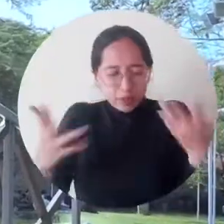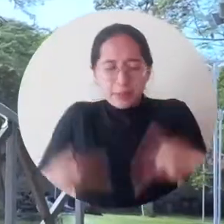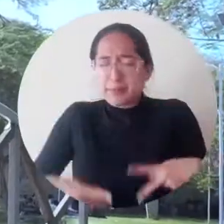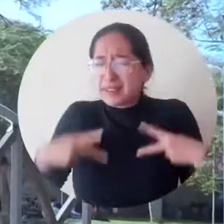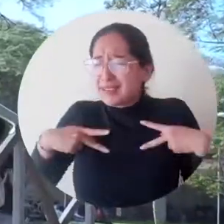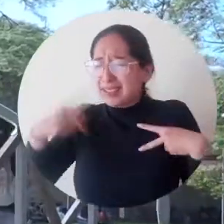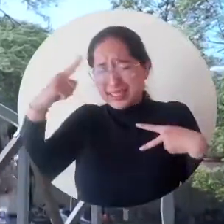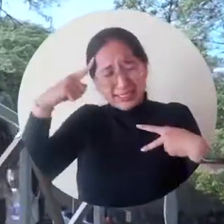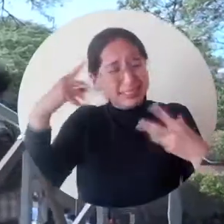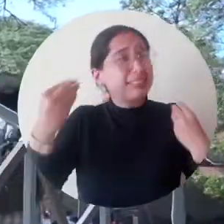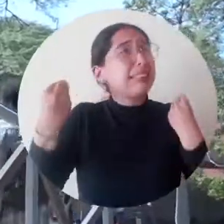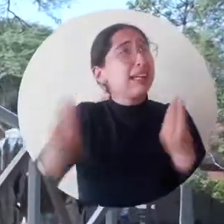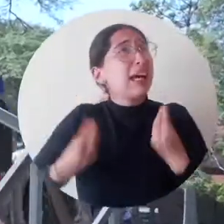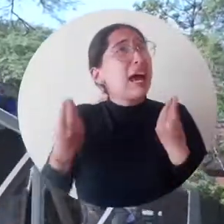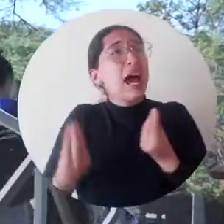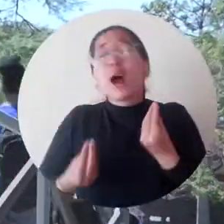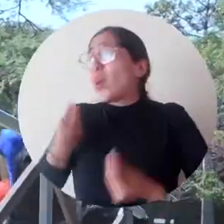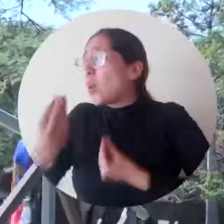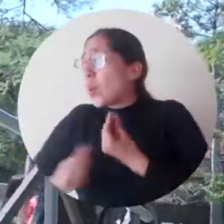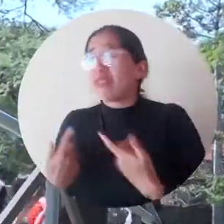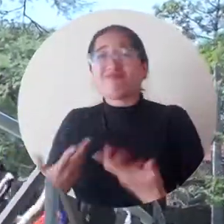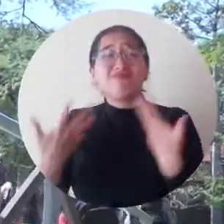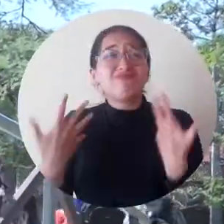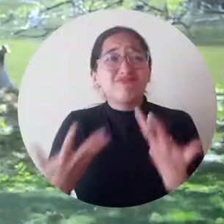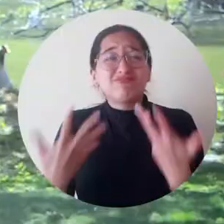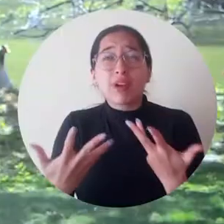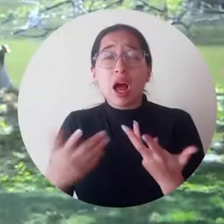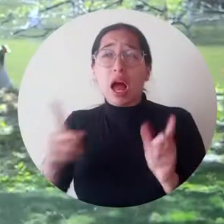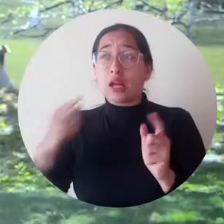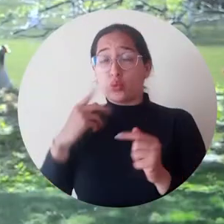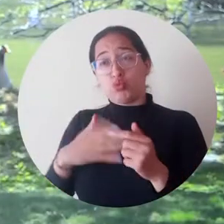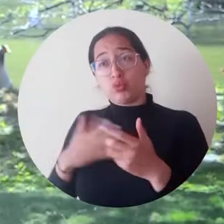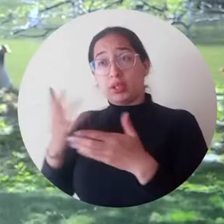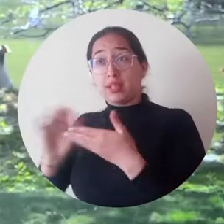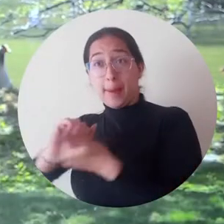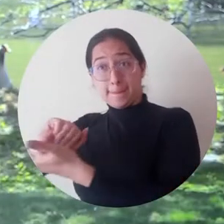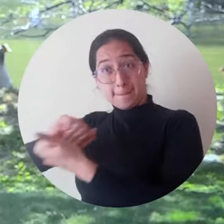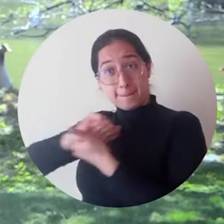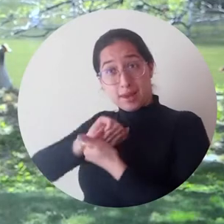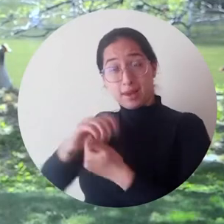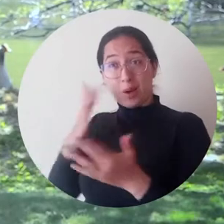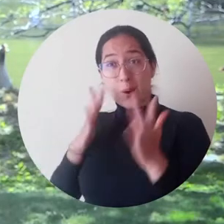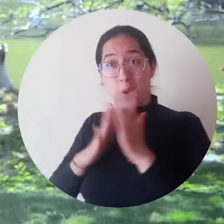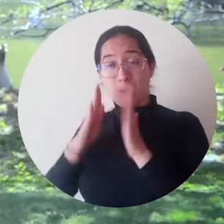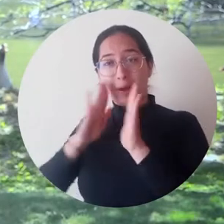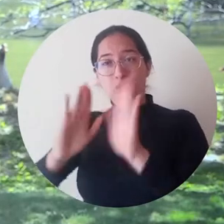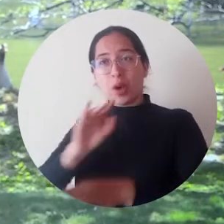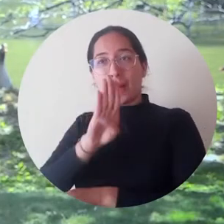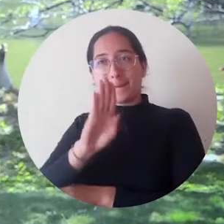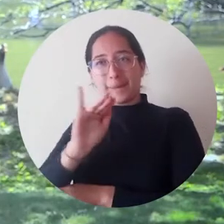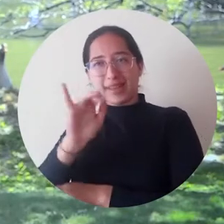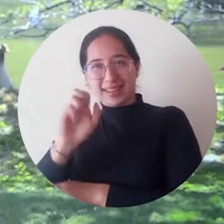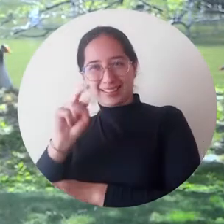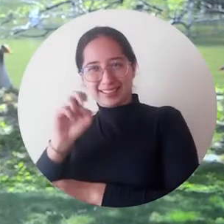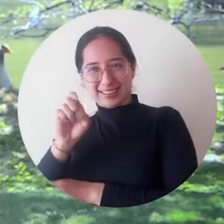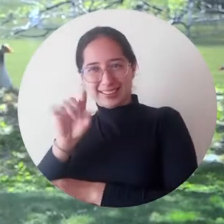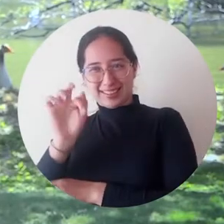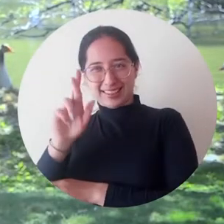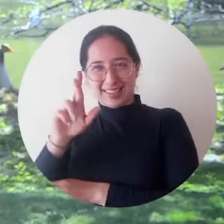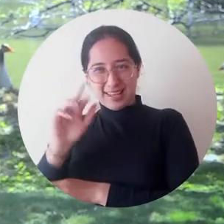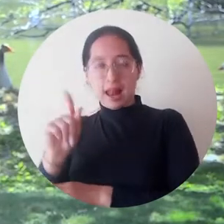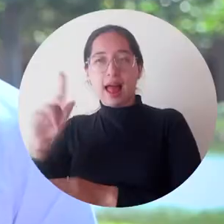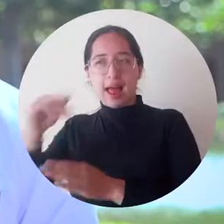momento. Cambió mi vida, cambió totalmente porque comenzó todo un acompañamiento con Bienestar Universitario, un apoyo psicológico,